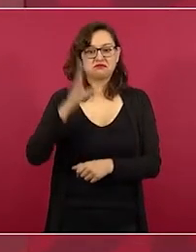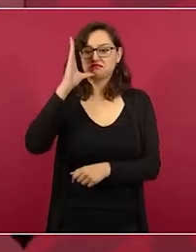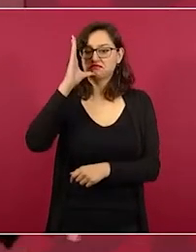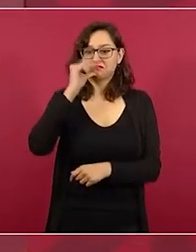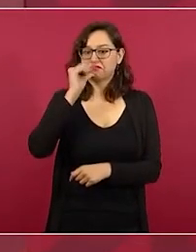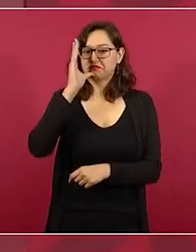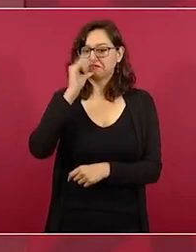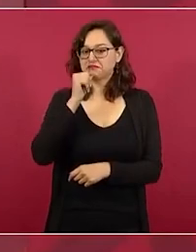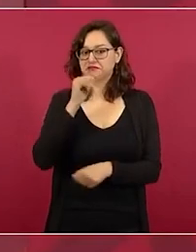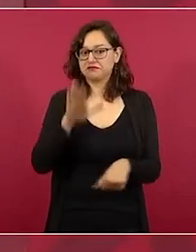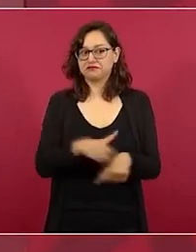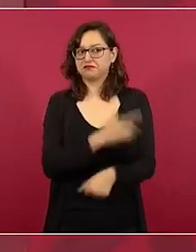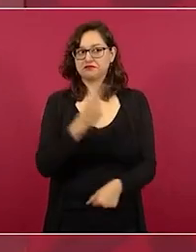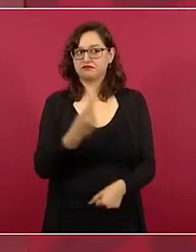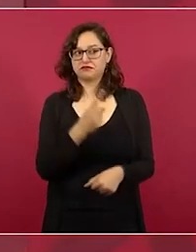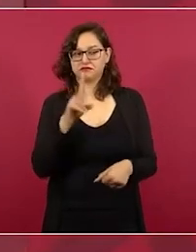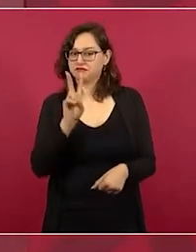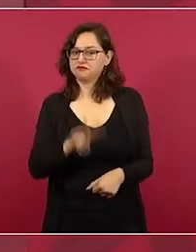no hay confianza.